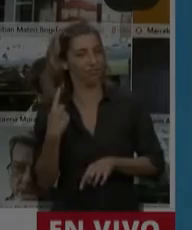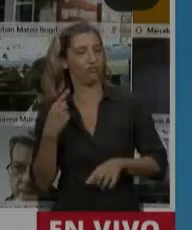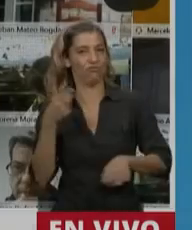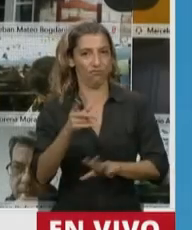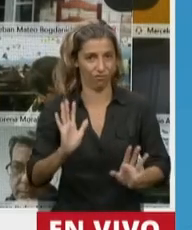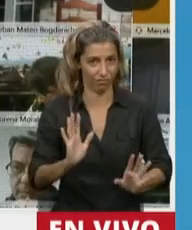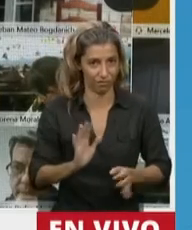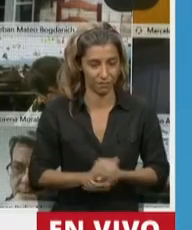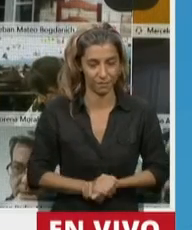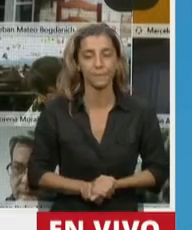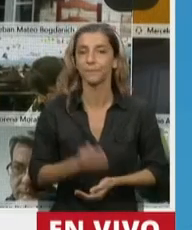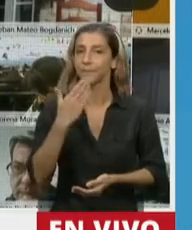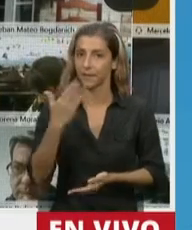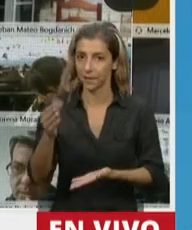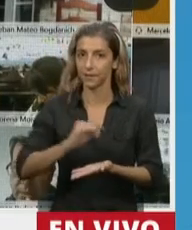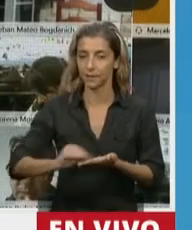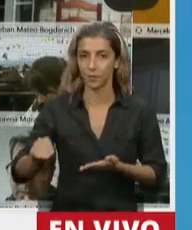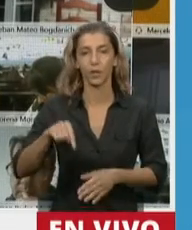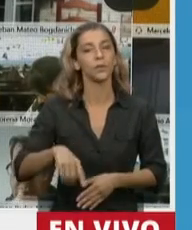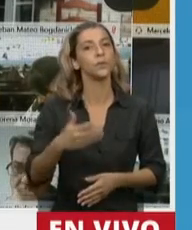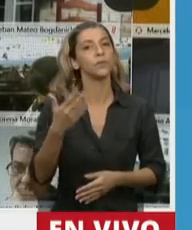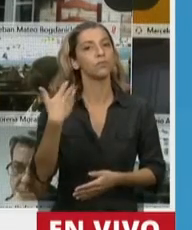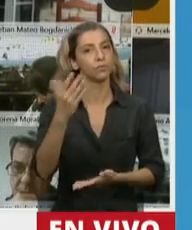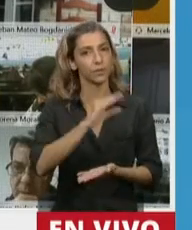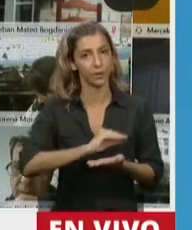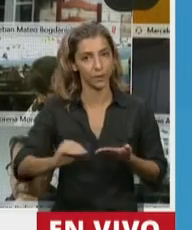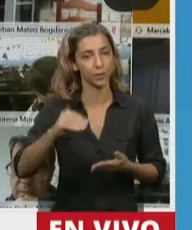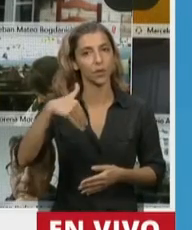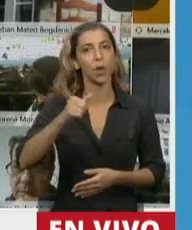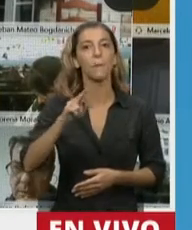Tiene la palabra el diputado José Luis Marti Arena.